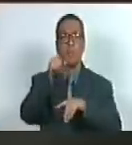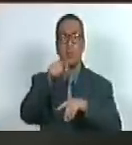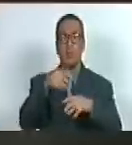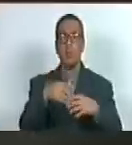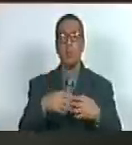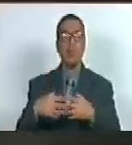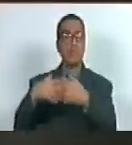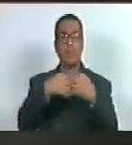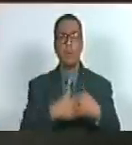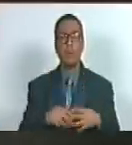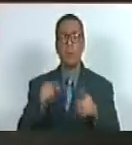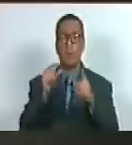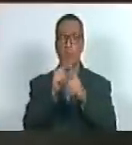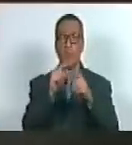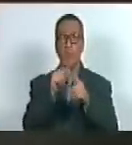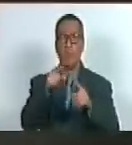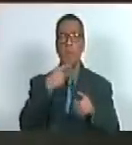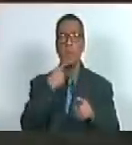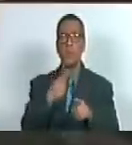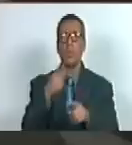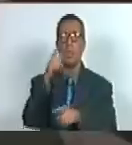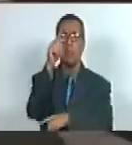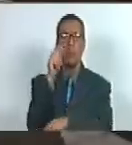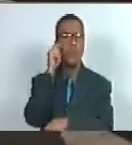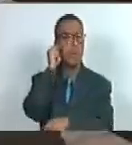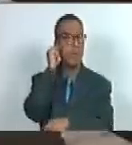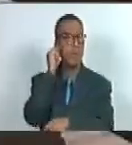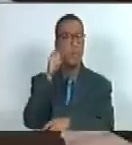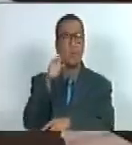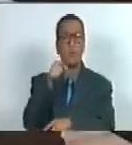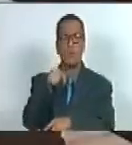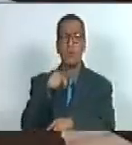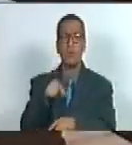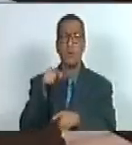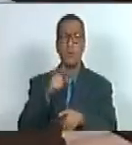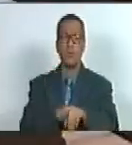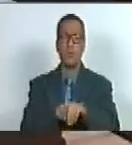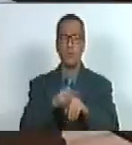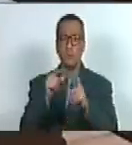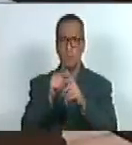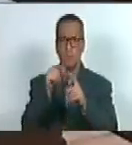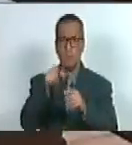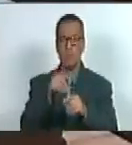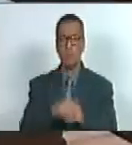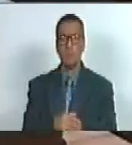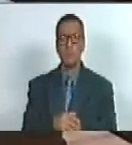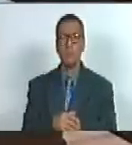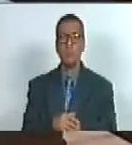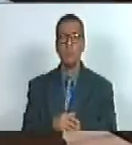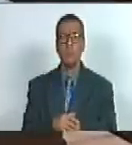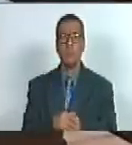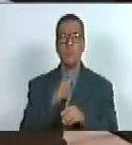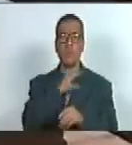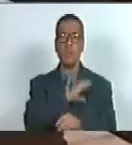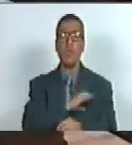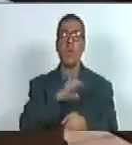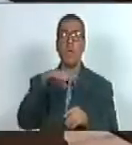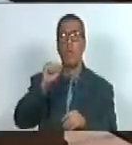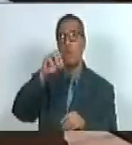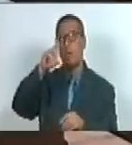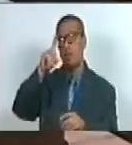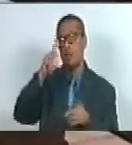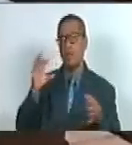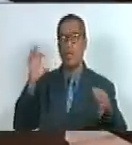y las palabras que ha expresado la diputada que me antecedió en el derecho de palabra la oposición democrática la